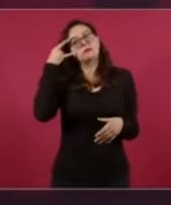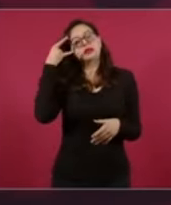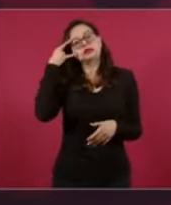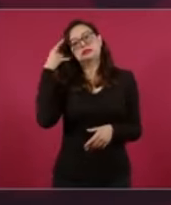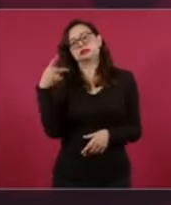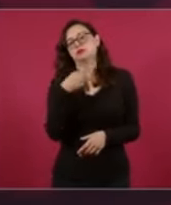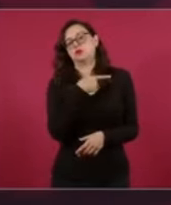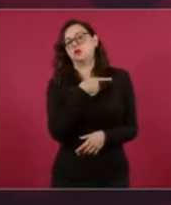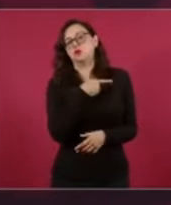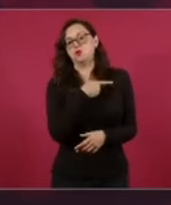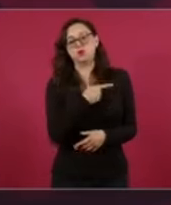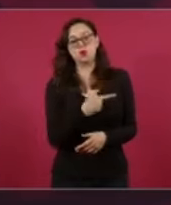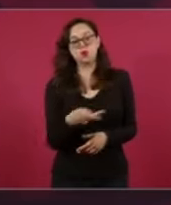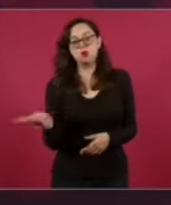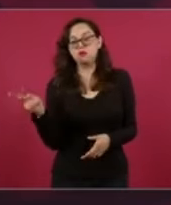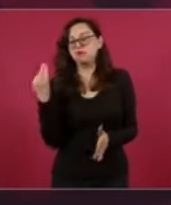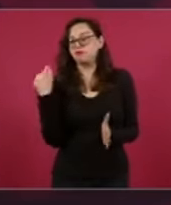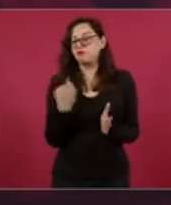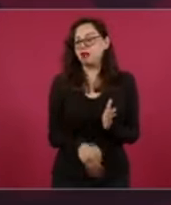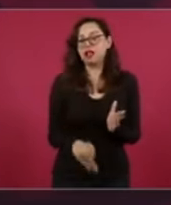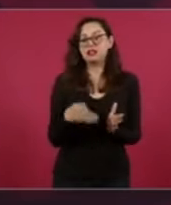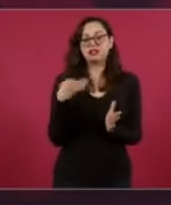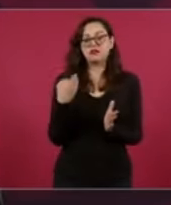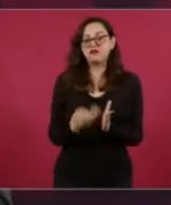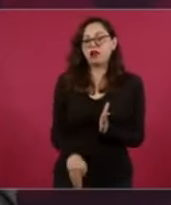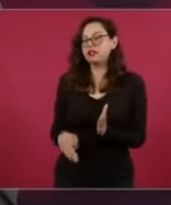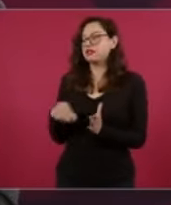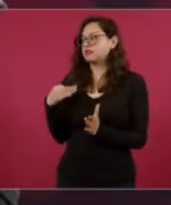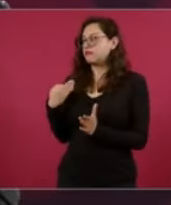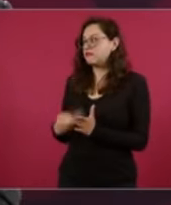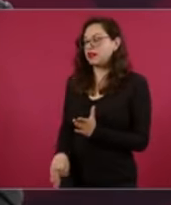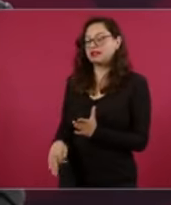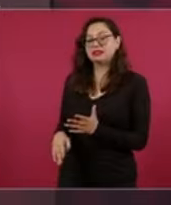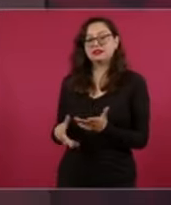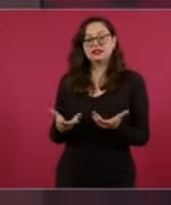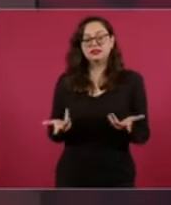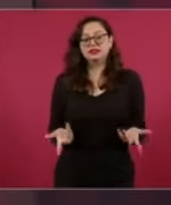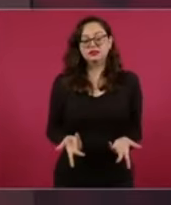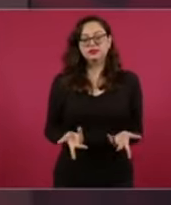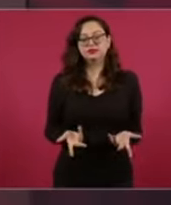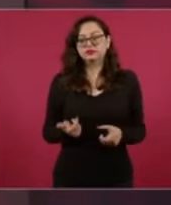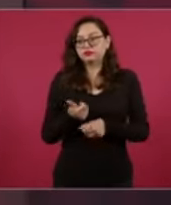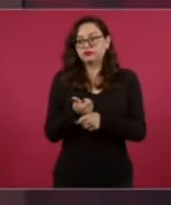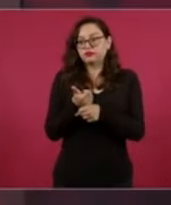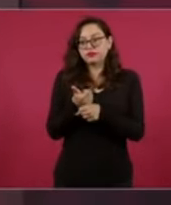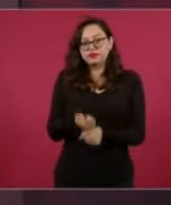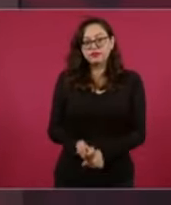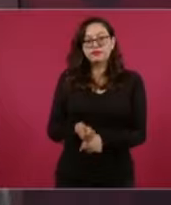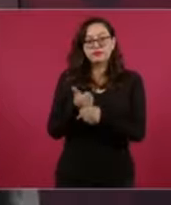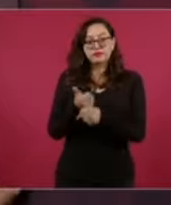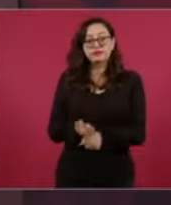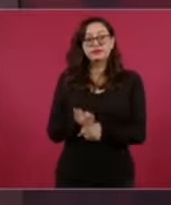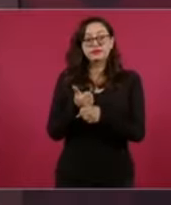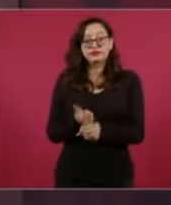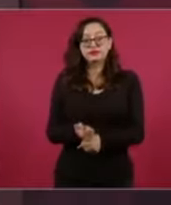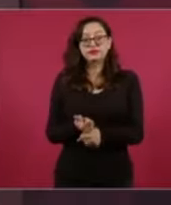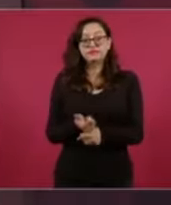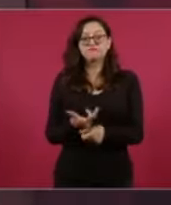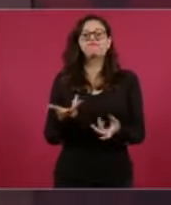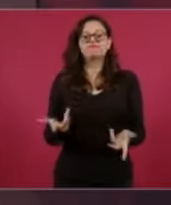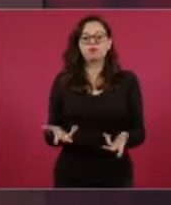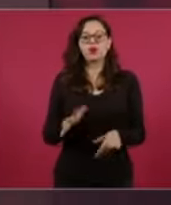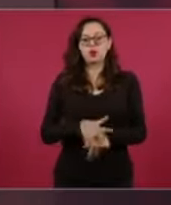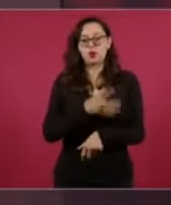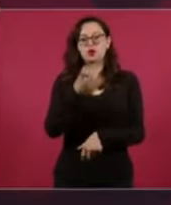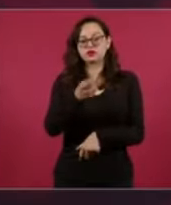de las necesidades básicas, su pueblo, ahora nosotros estamos